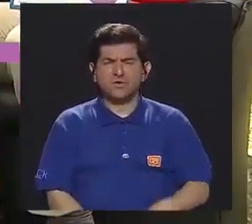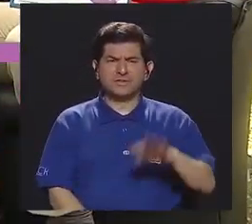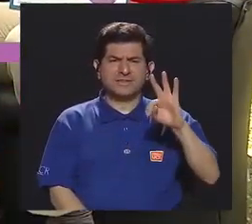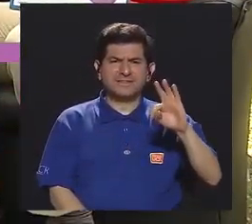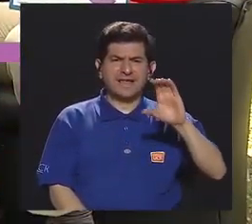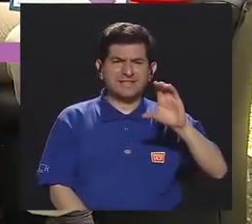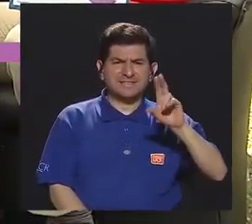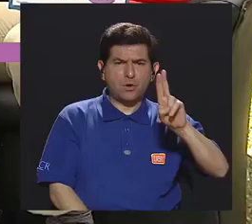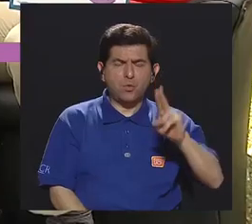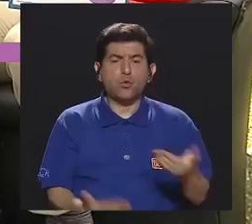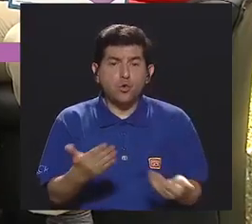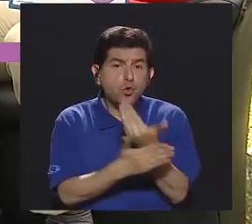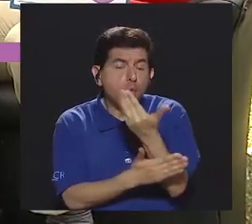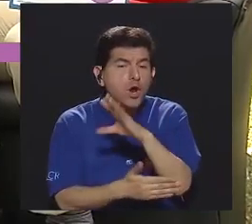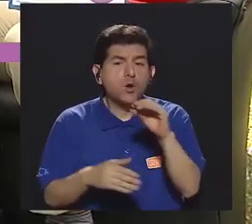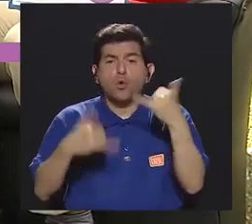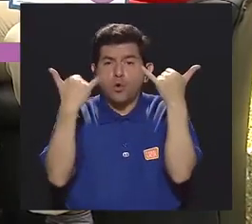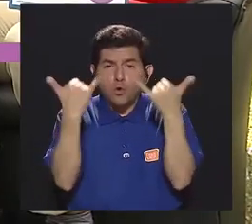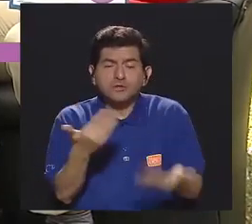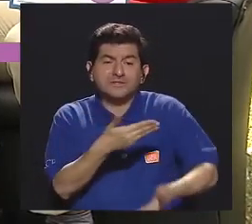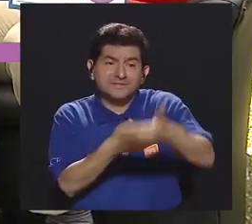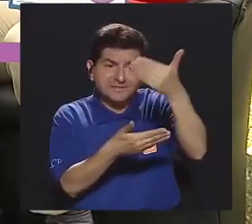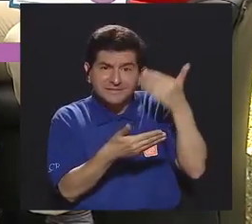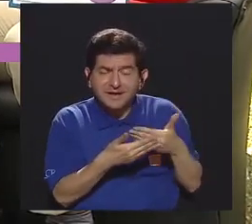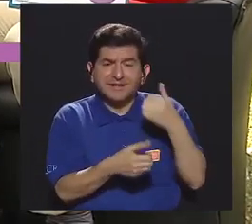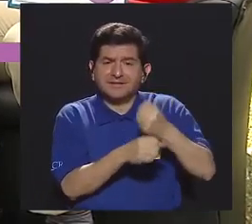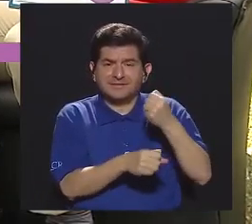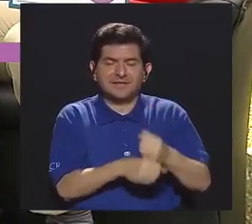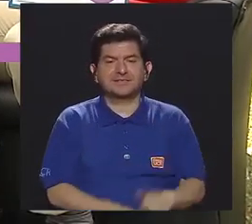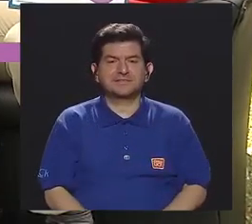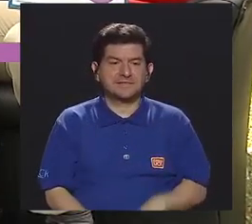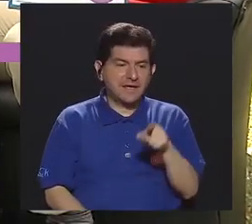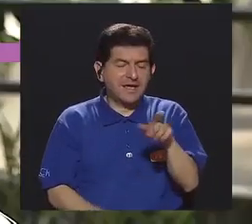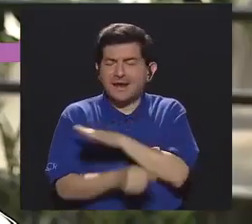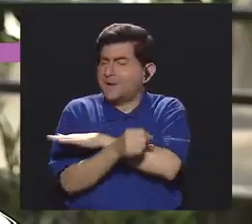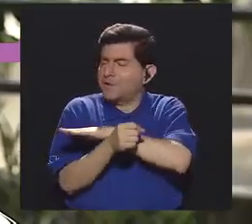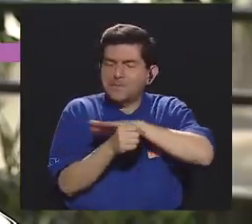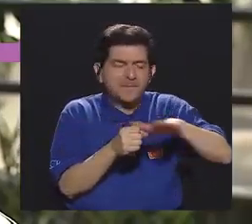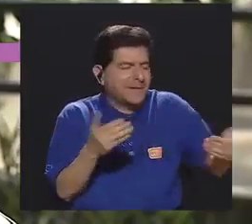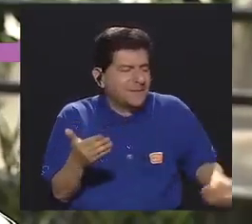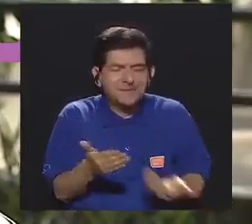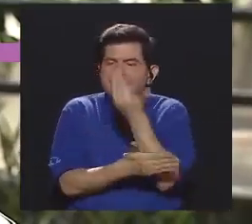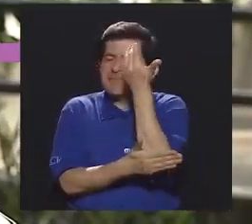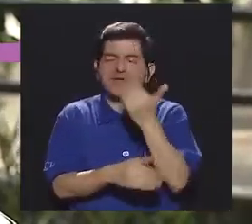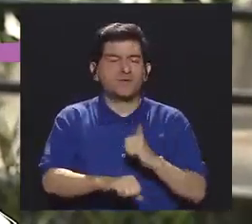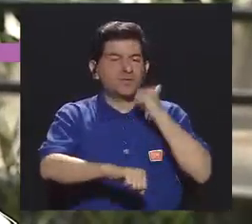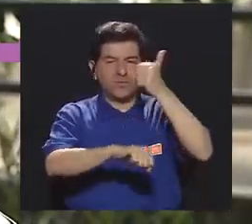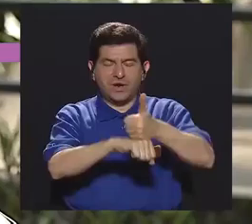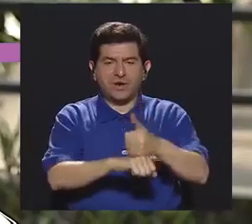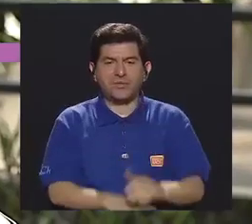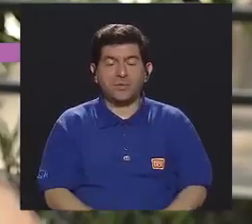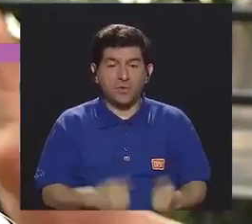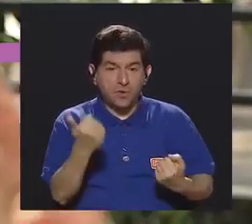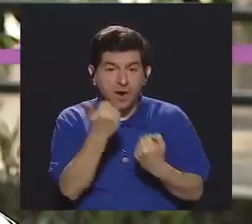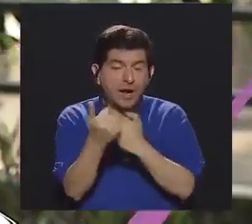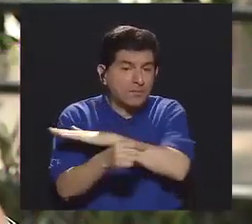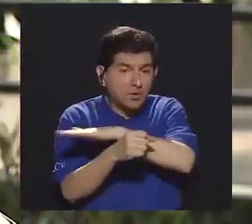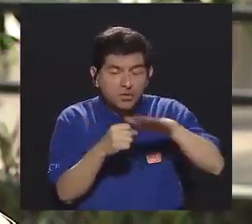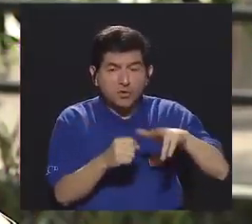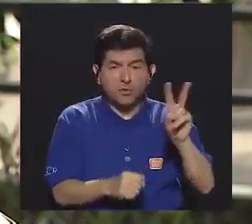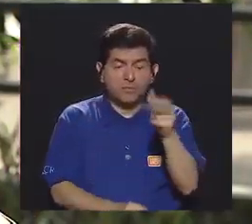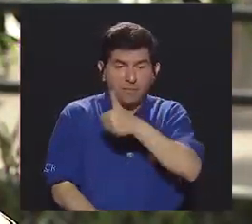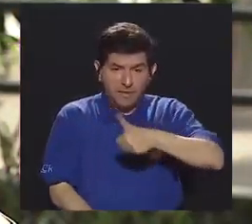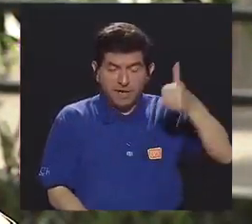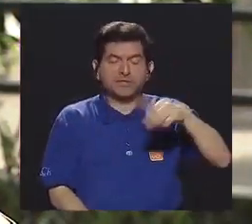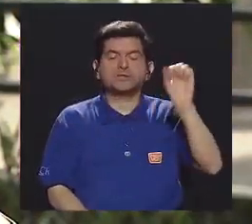entonces era un TCU nuevo o era un TCU que ya venía a trabajar? Sí, un TCU completamente nuevo el que se formuló. apoyo total